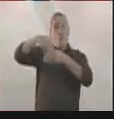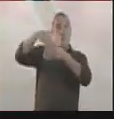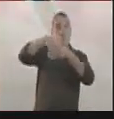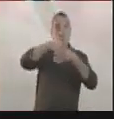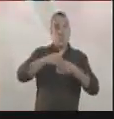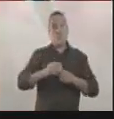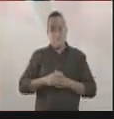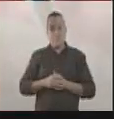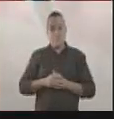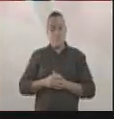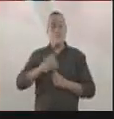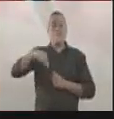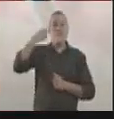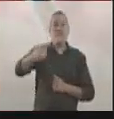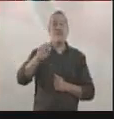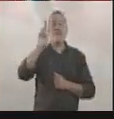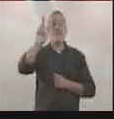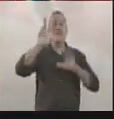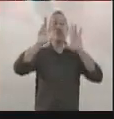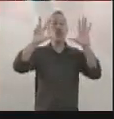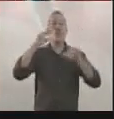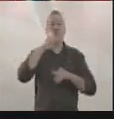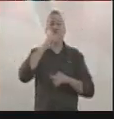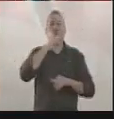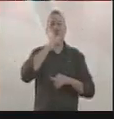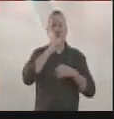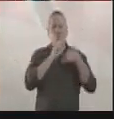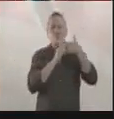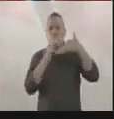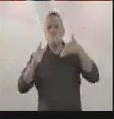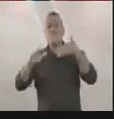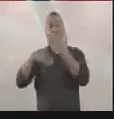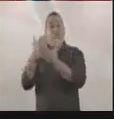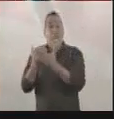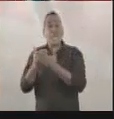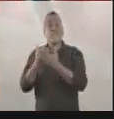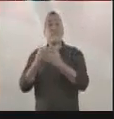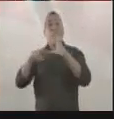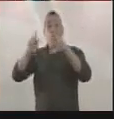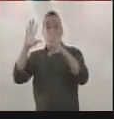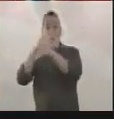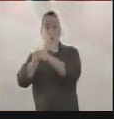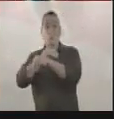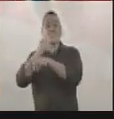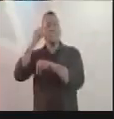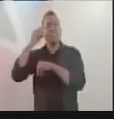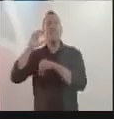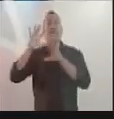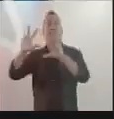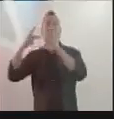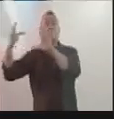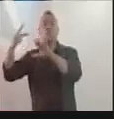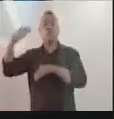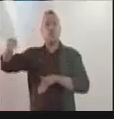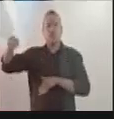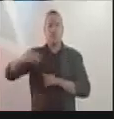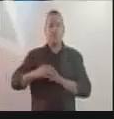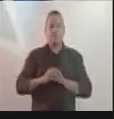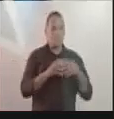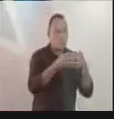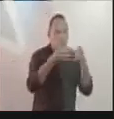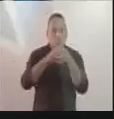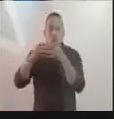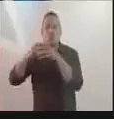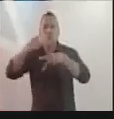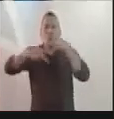Desde el día de mañana 28 de octubre y hasta la medianoche del 18 de noviembre, las organizaciones con